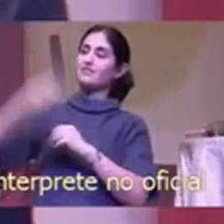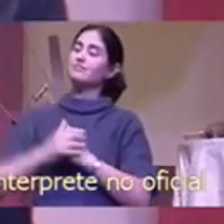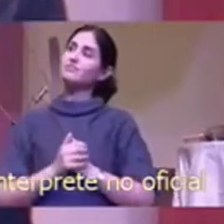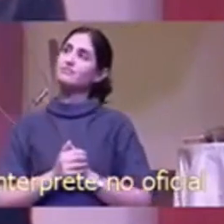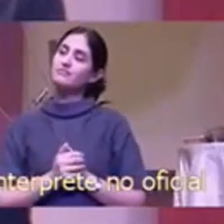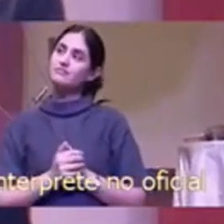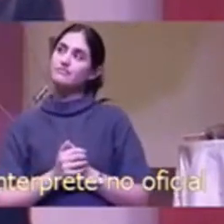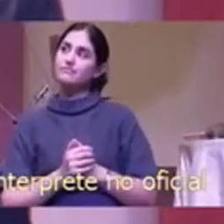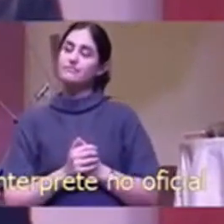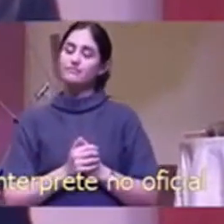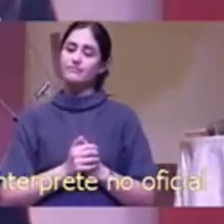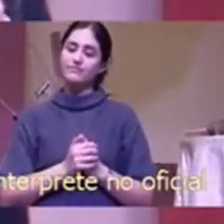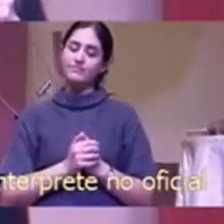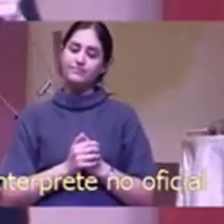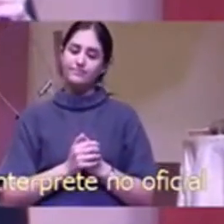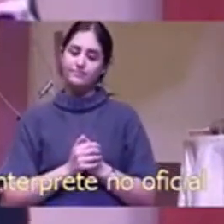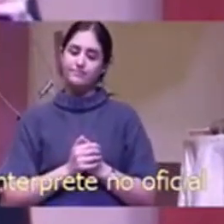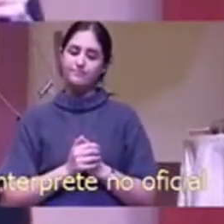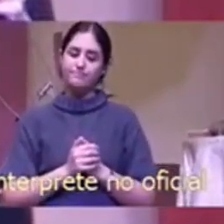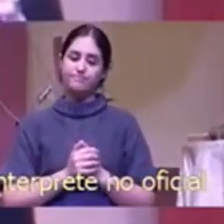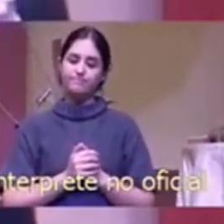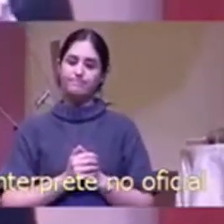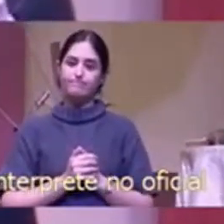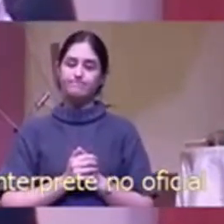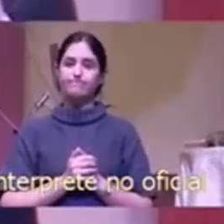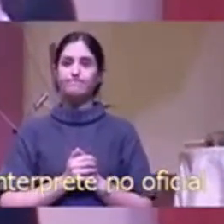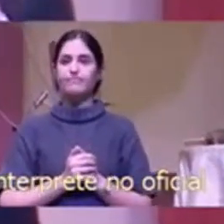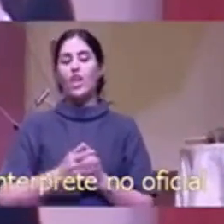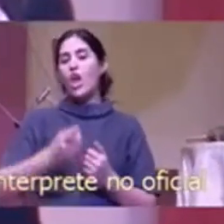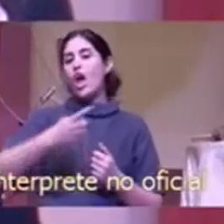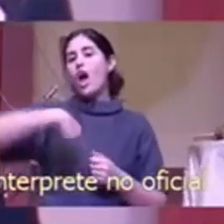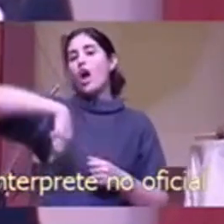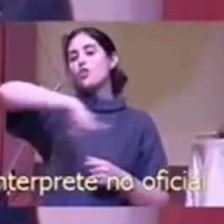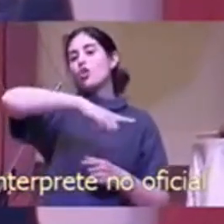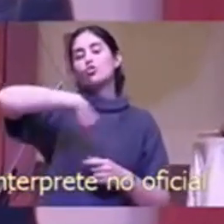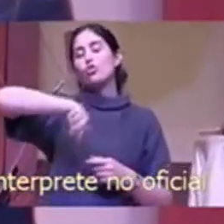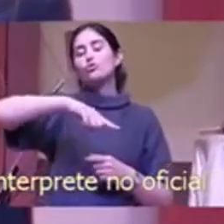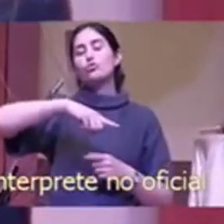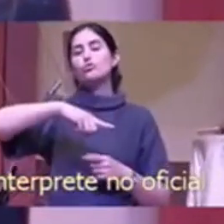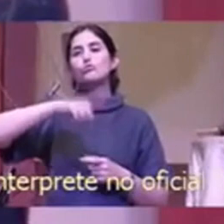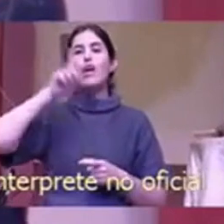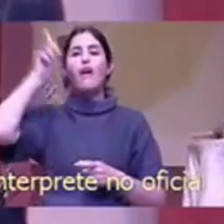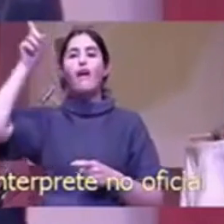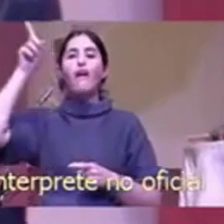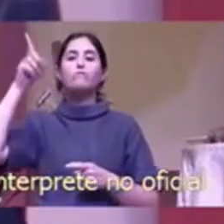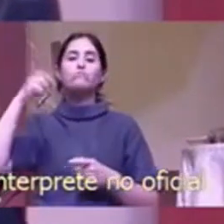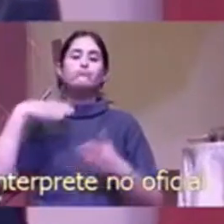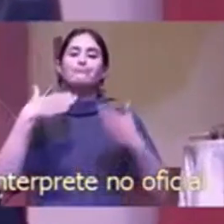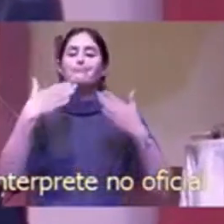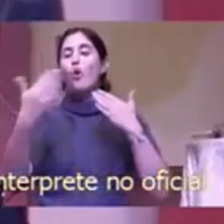ustedes como iglesia están penetrando la oscuridad.